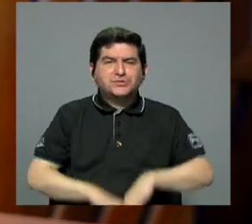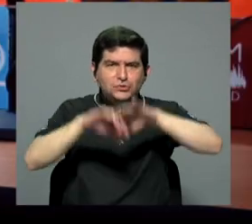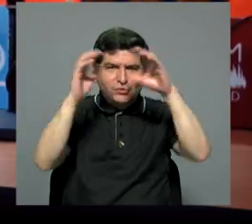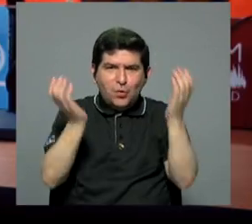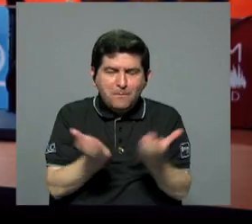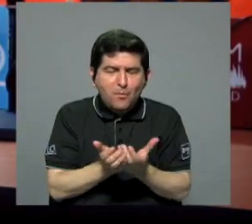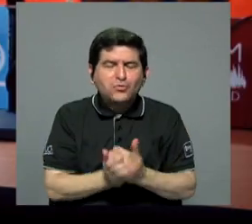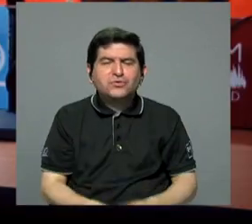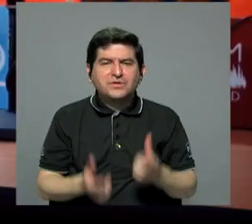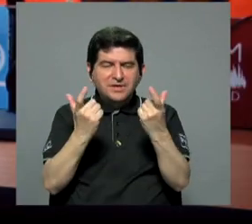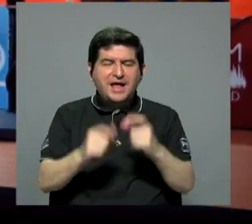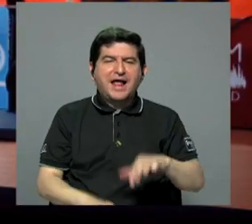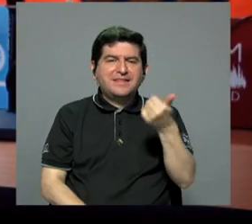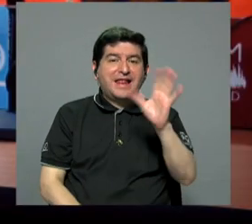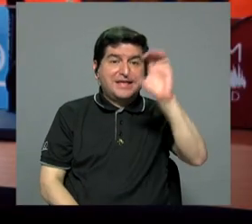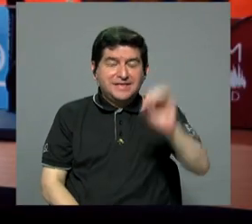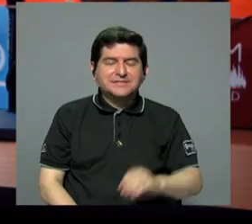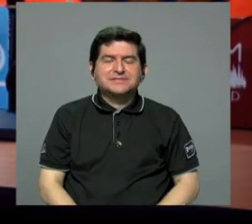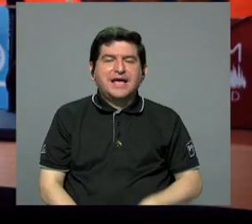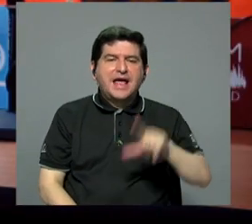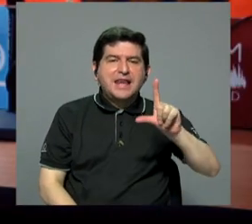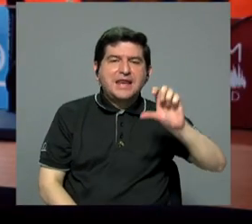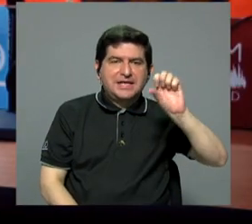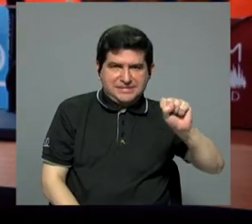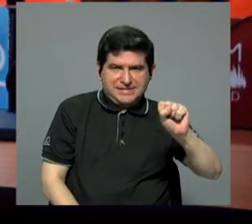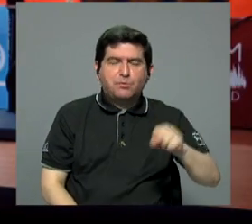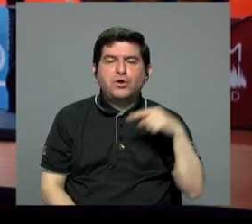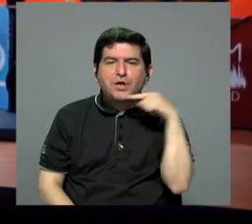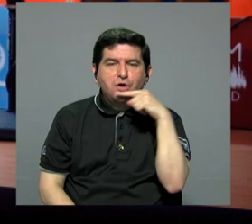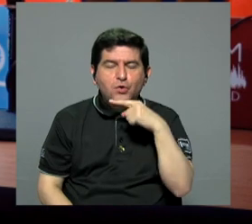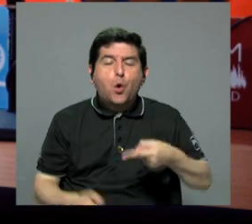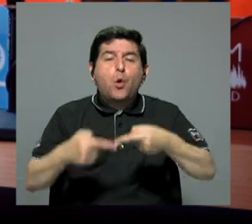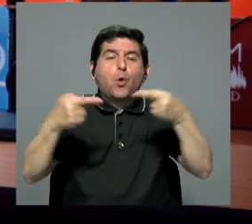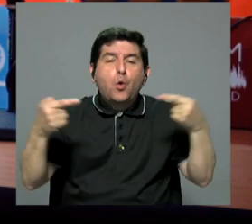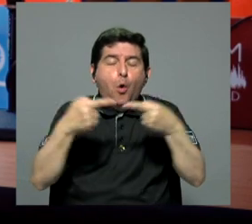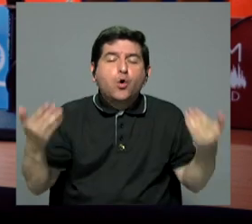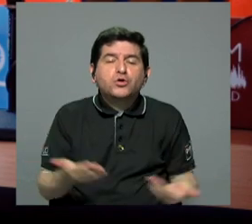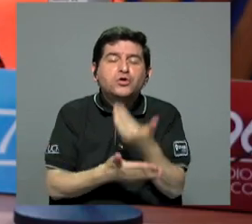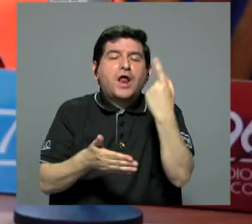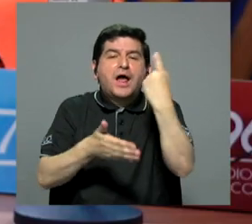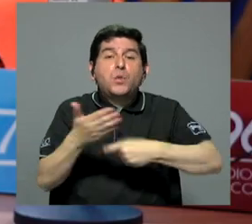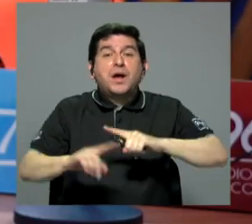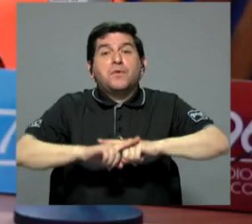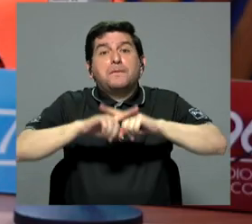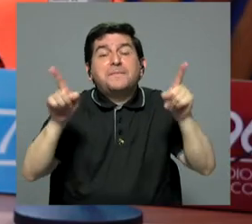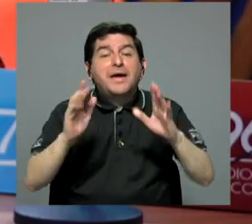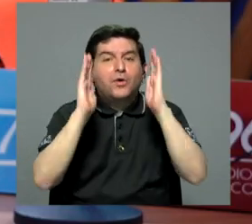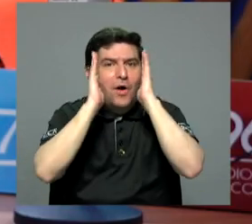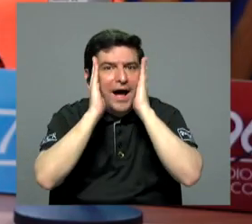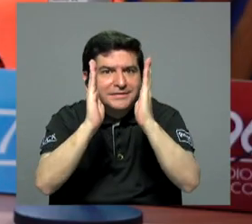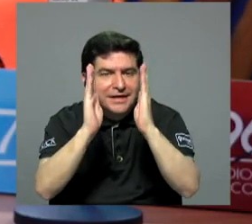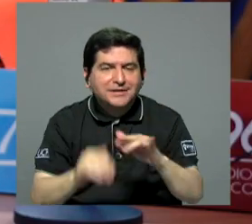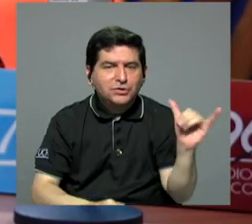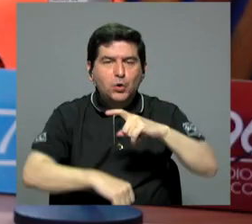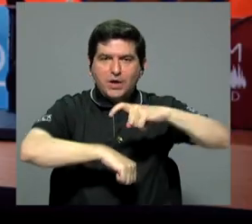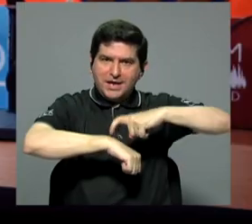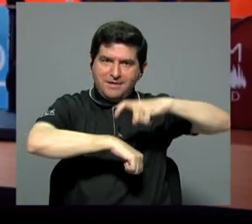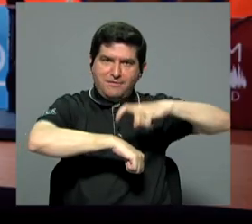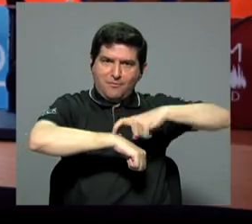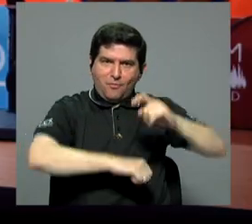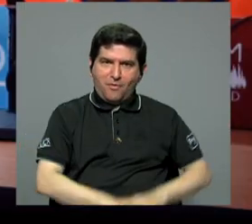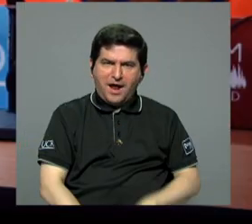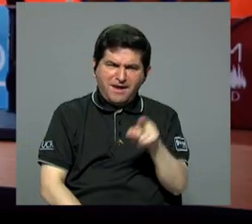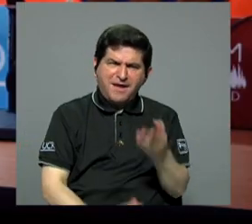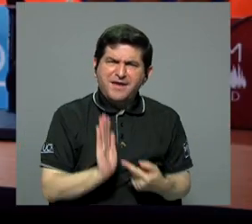15%. Lynette Saborigo, de la Unidad Social Cristiana, aseguró estar en contra de nuevos tributos, pero ojo a que al mismo tiempo